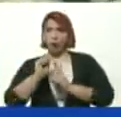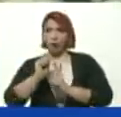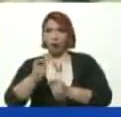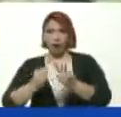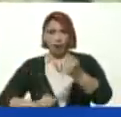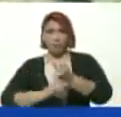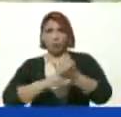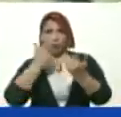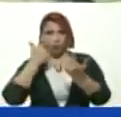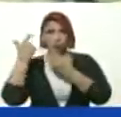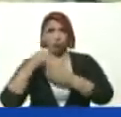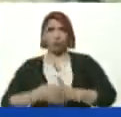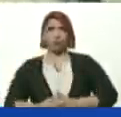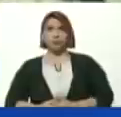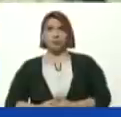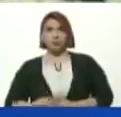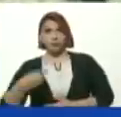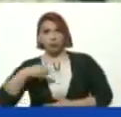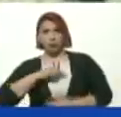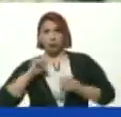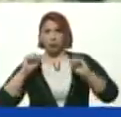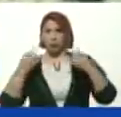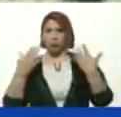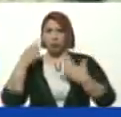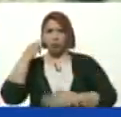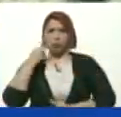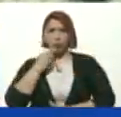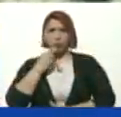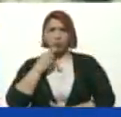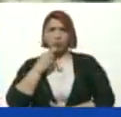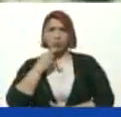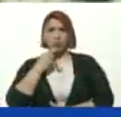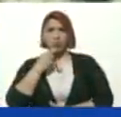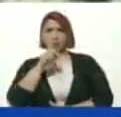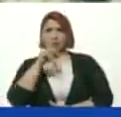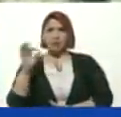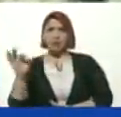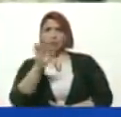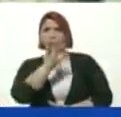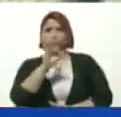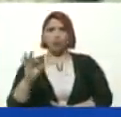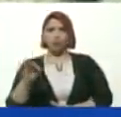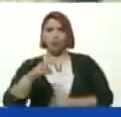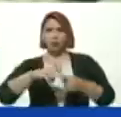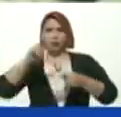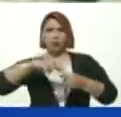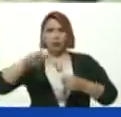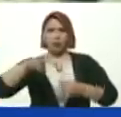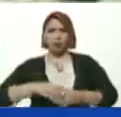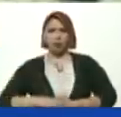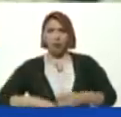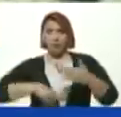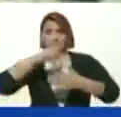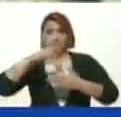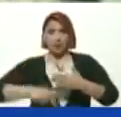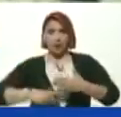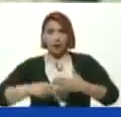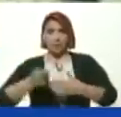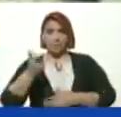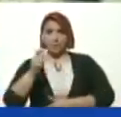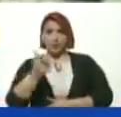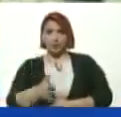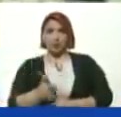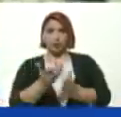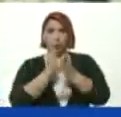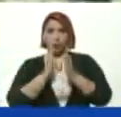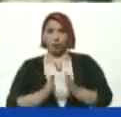Hasta que Logremos el Bolívar Cien por ciento Digital El plan Del pasaje Estudiantil Forma parte